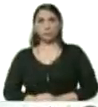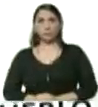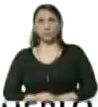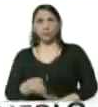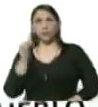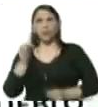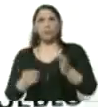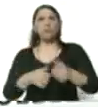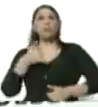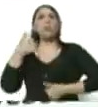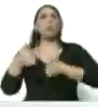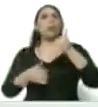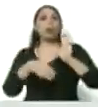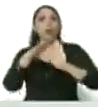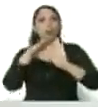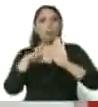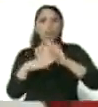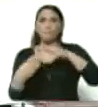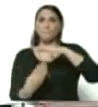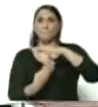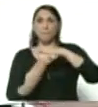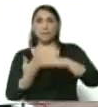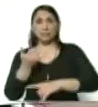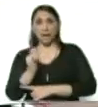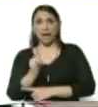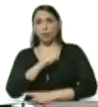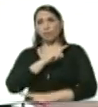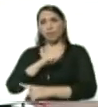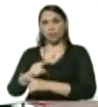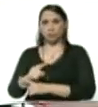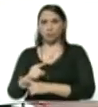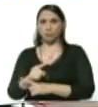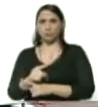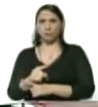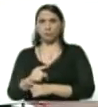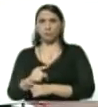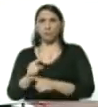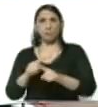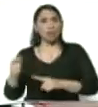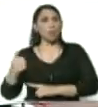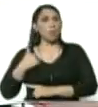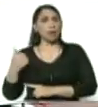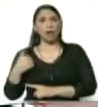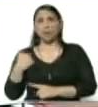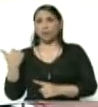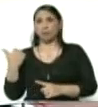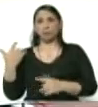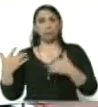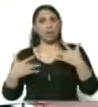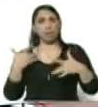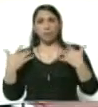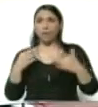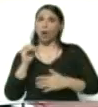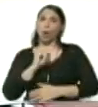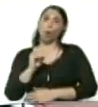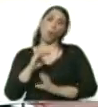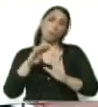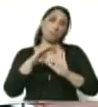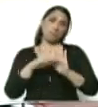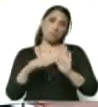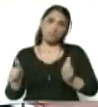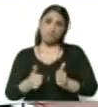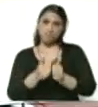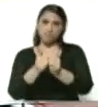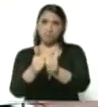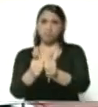cuáles son las premisas básicas. Hay premisas obligatorias. Para cualquier tipo de actividad o medida de acompañamiento